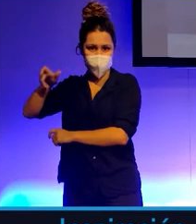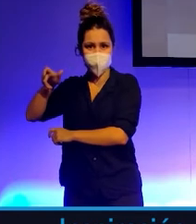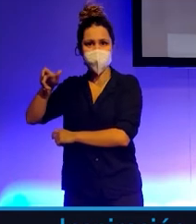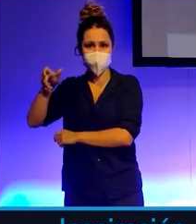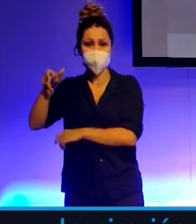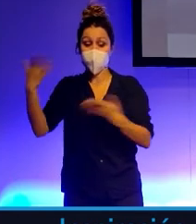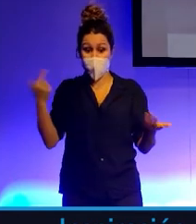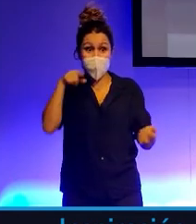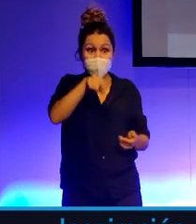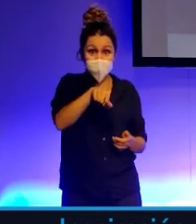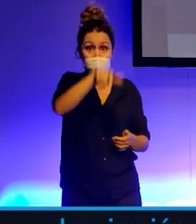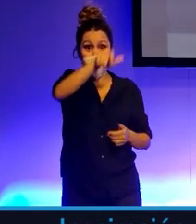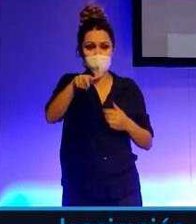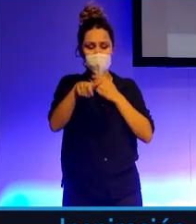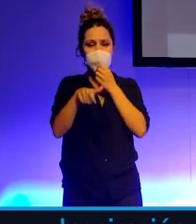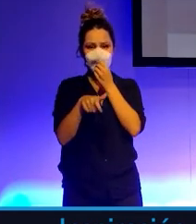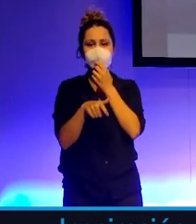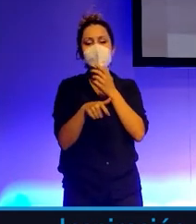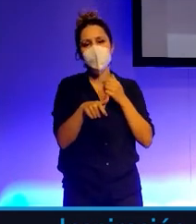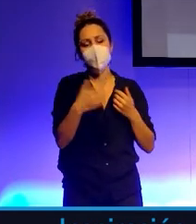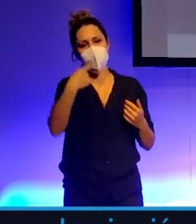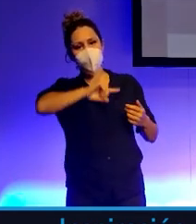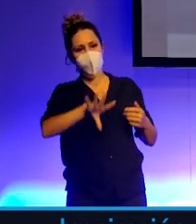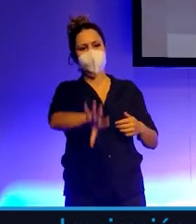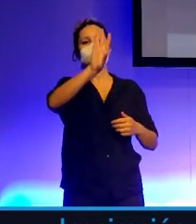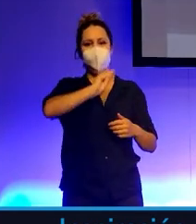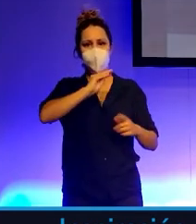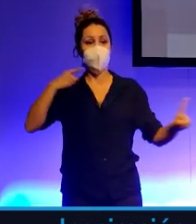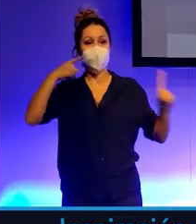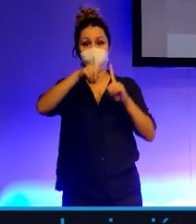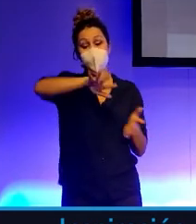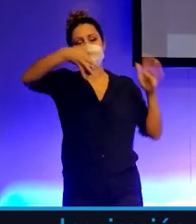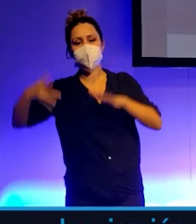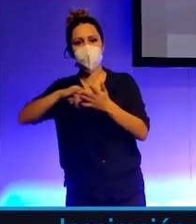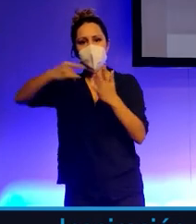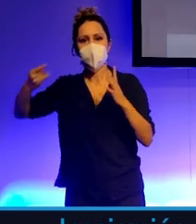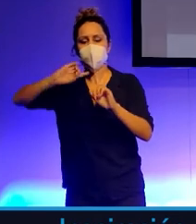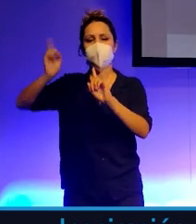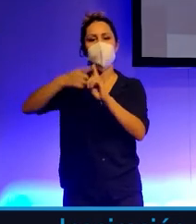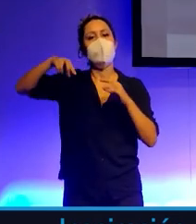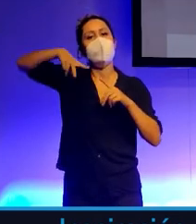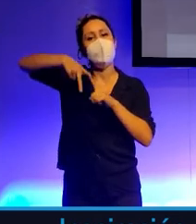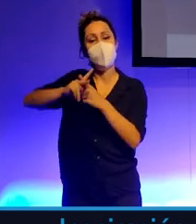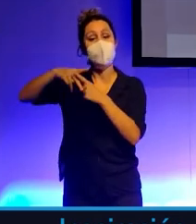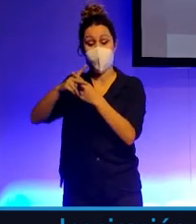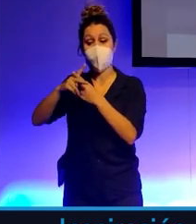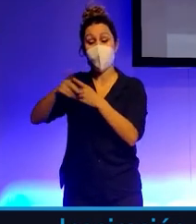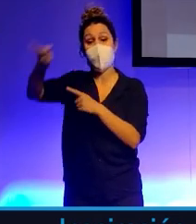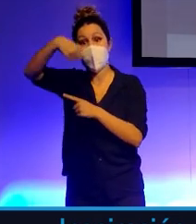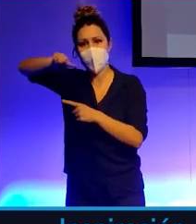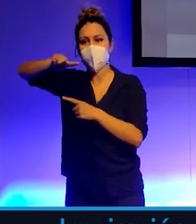cuanto más entendamos de personas, más valor vamos a poder crear en las tecnologías, las soluciones o las herramientas con las cuales